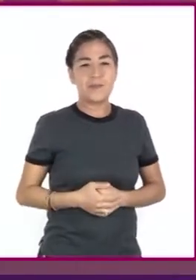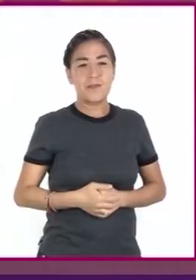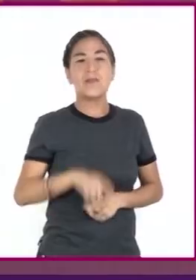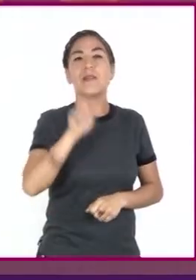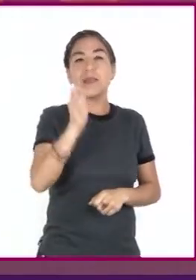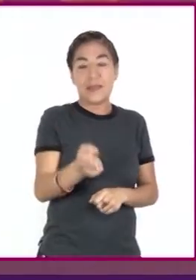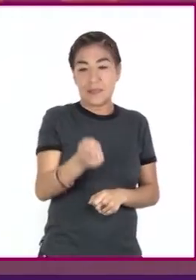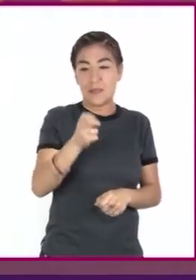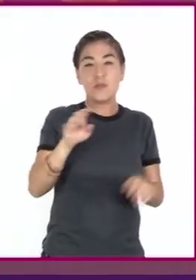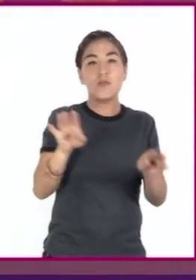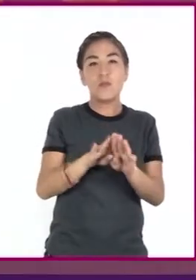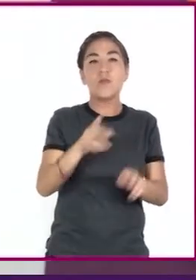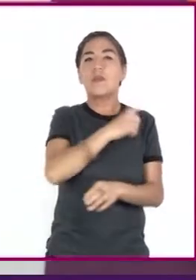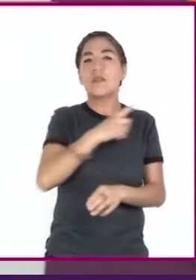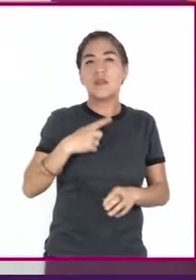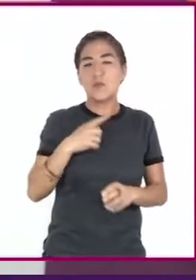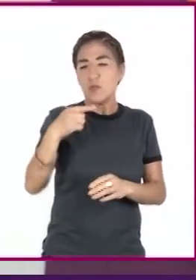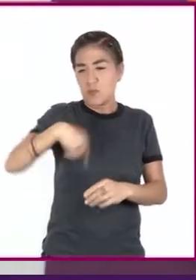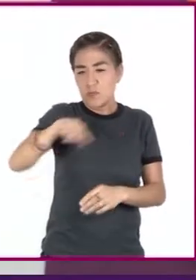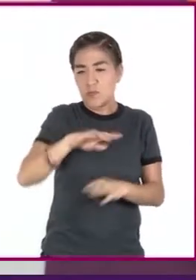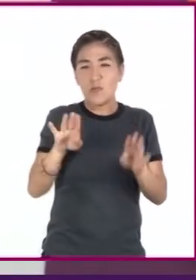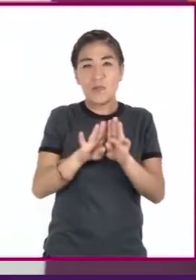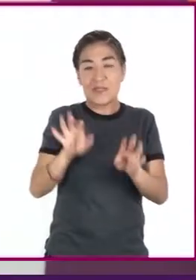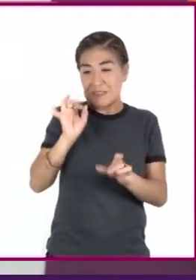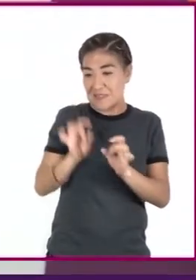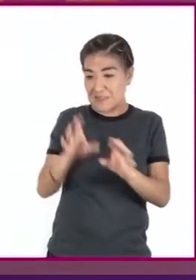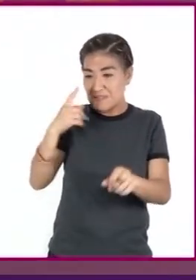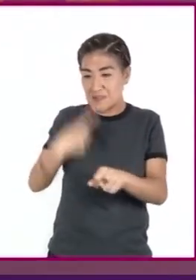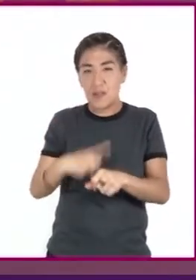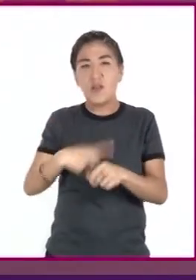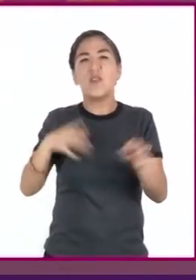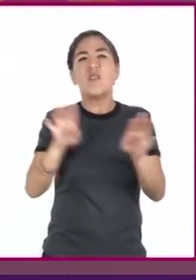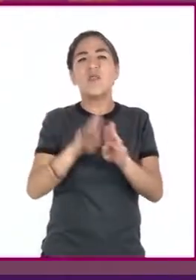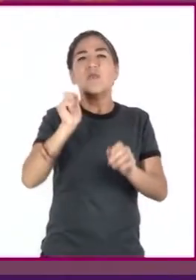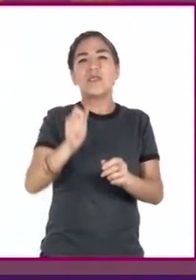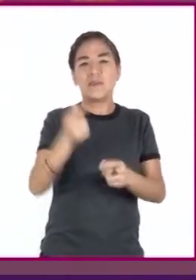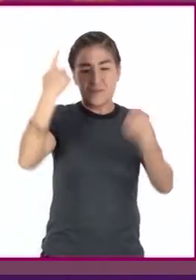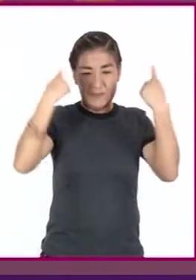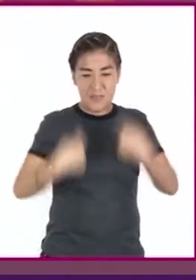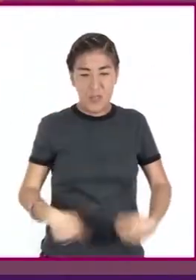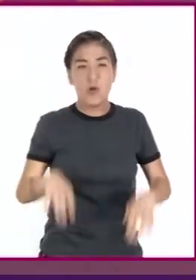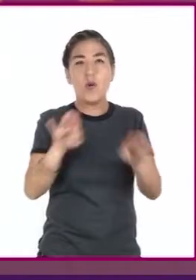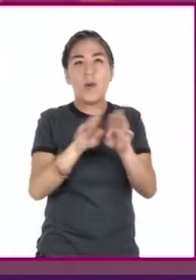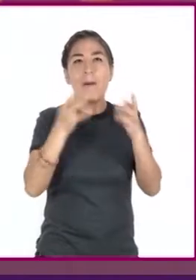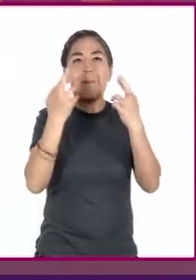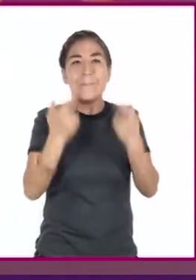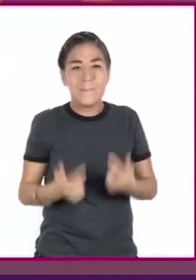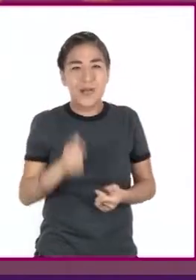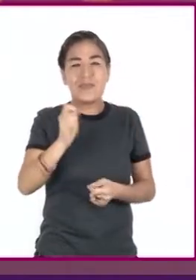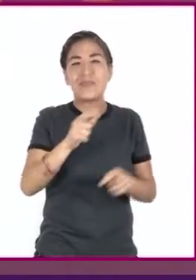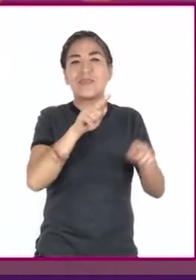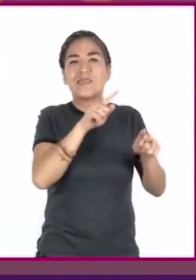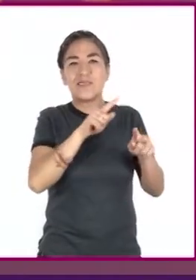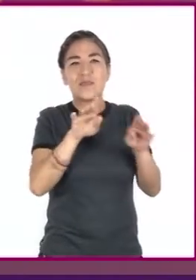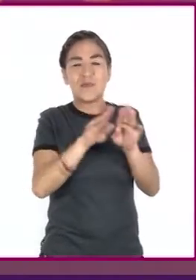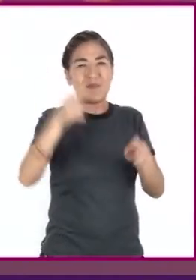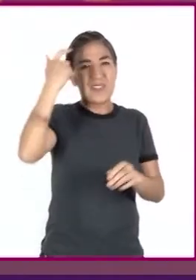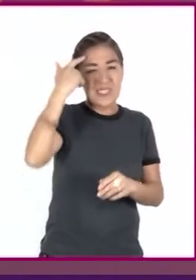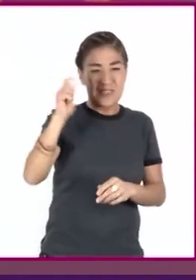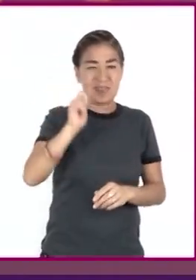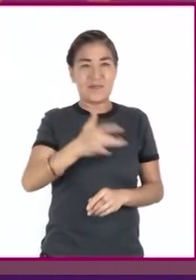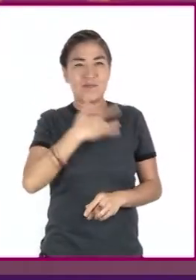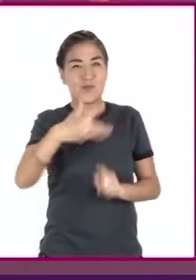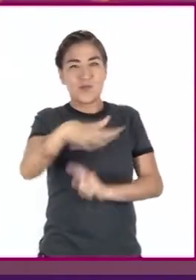la enfermedad la debemos entender como la pérdida o ruptura del equilibrio de los factores físicos, mentales,